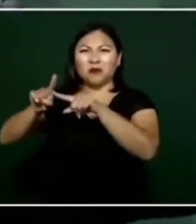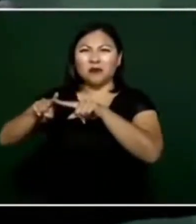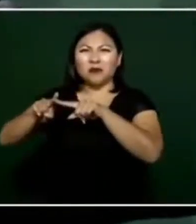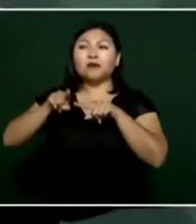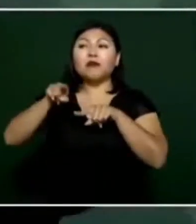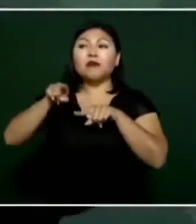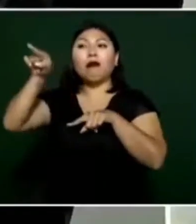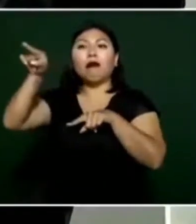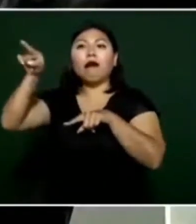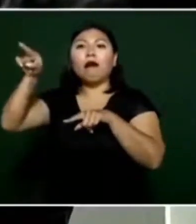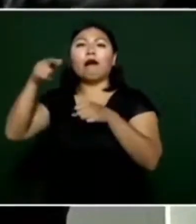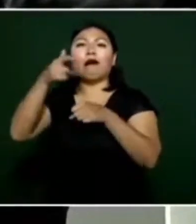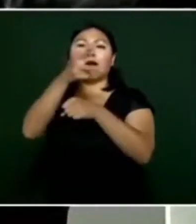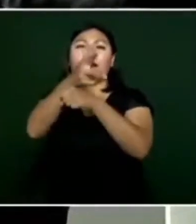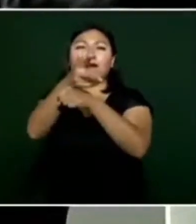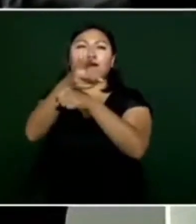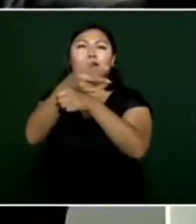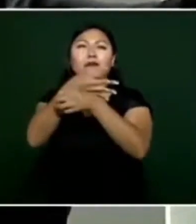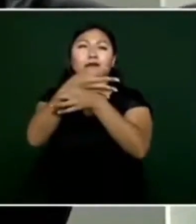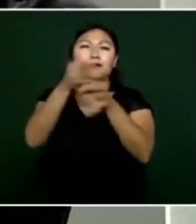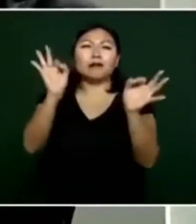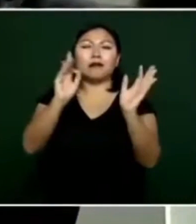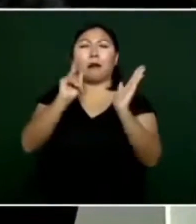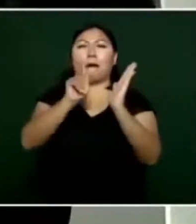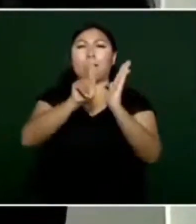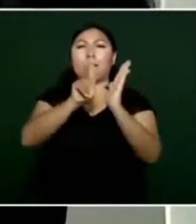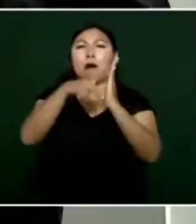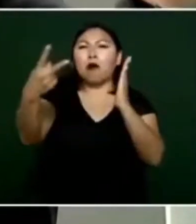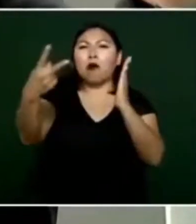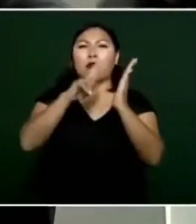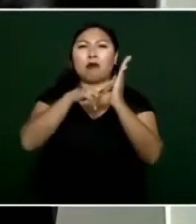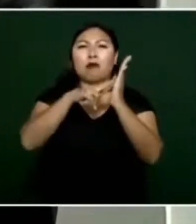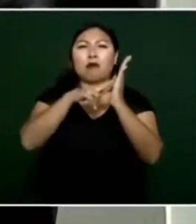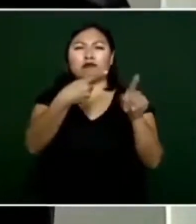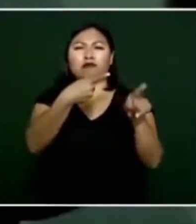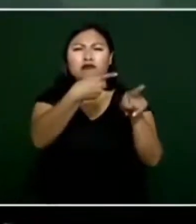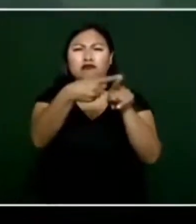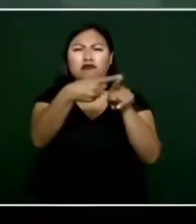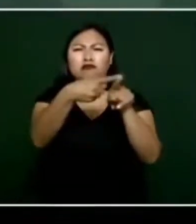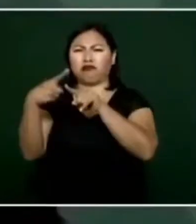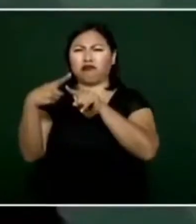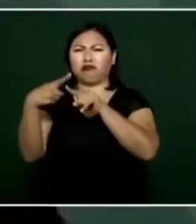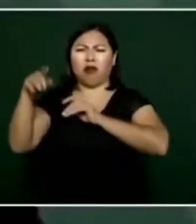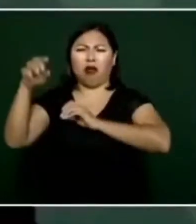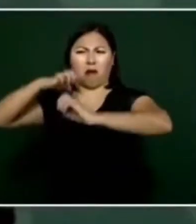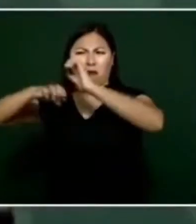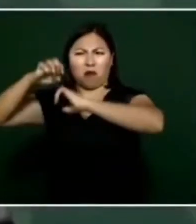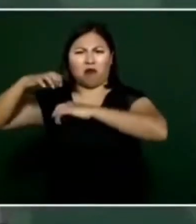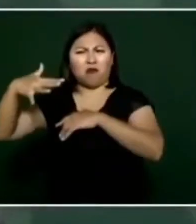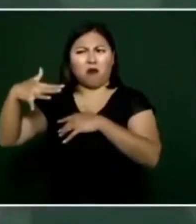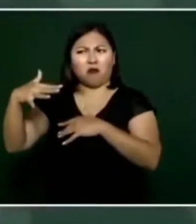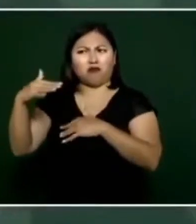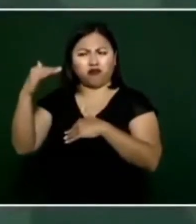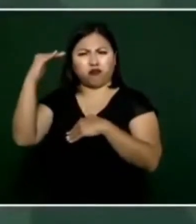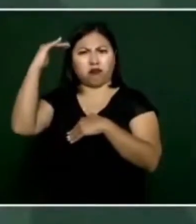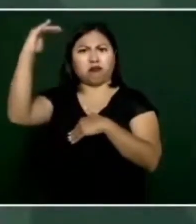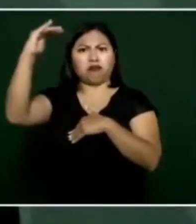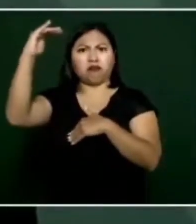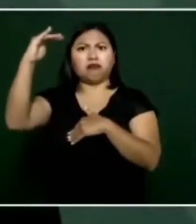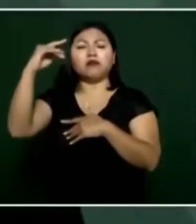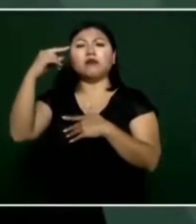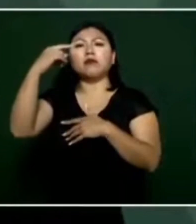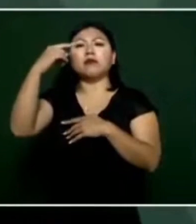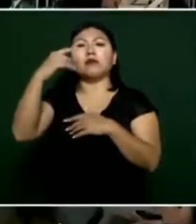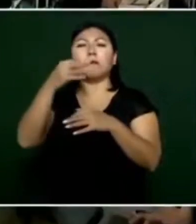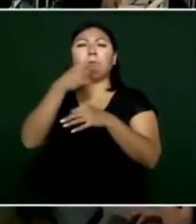New York Times Washington Post las grandes cadenas de televisión pero se hace